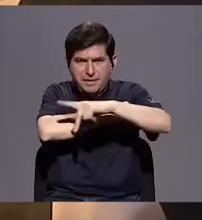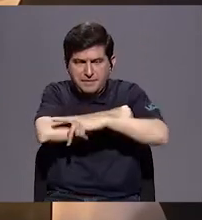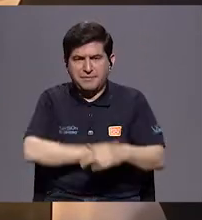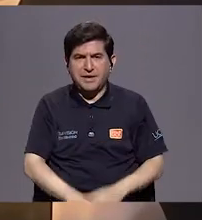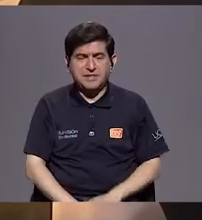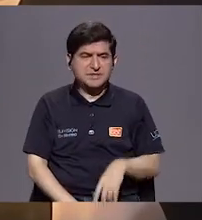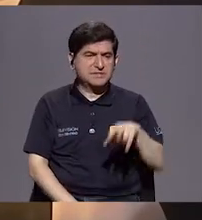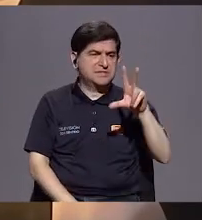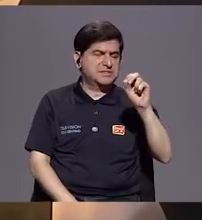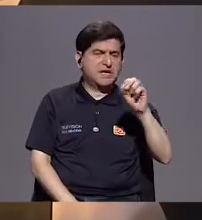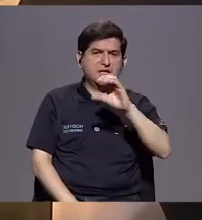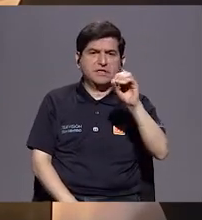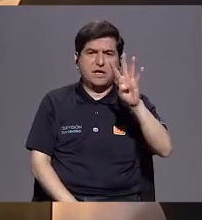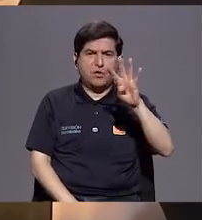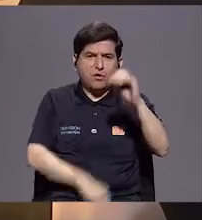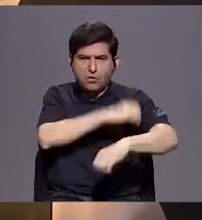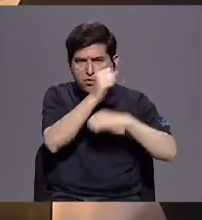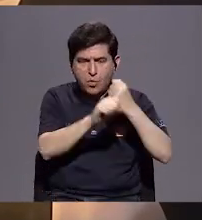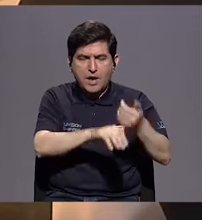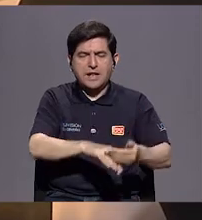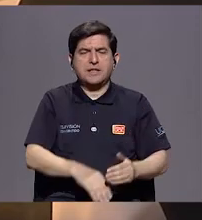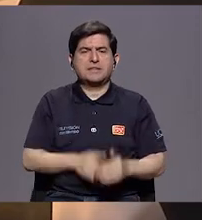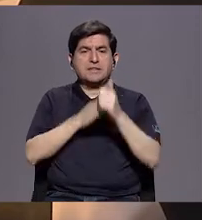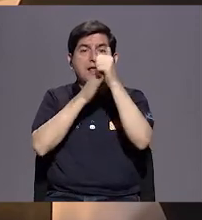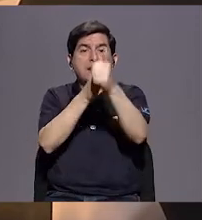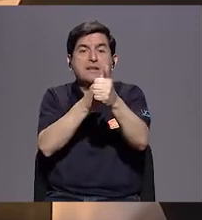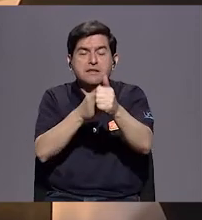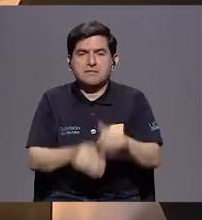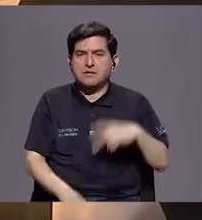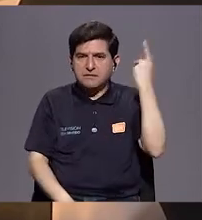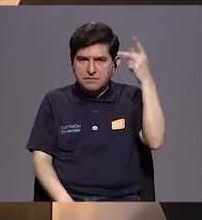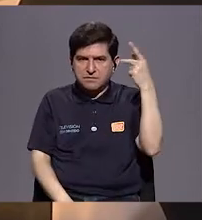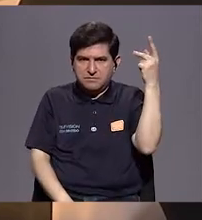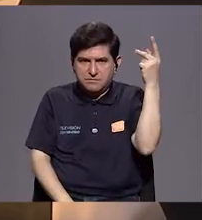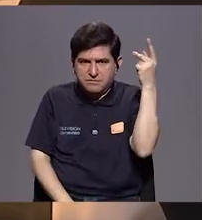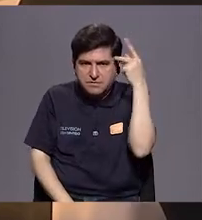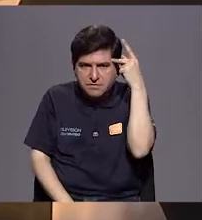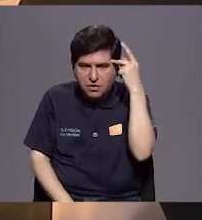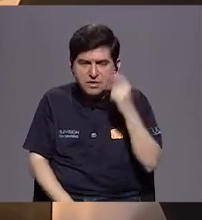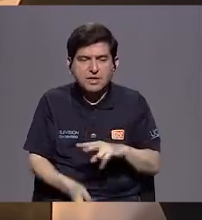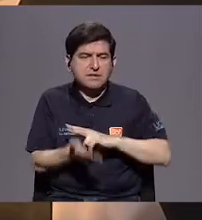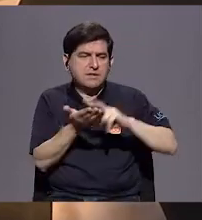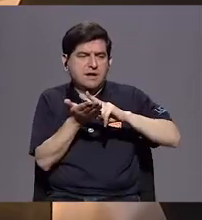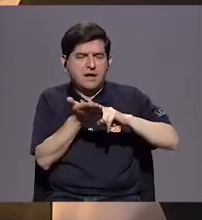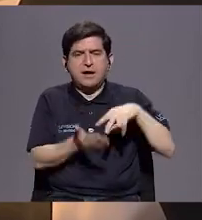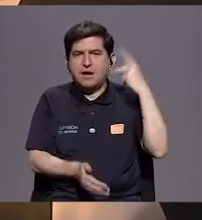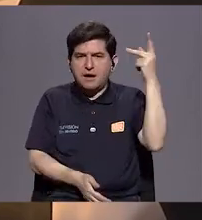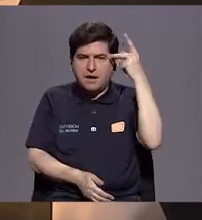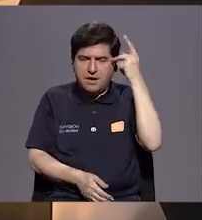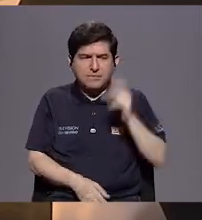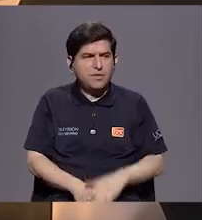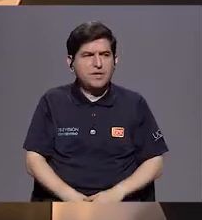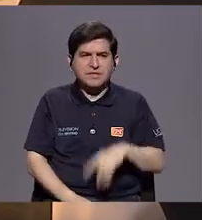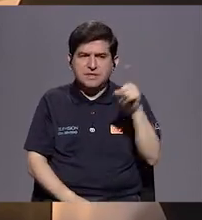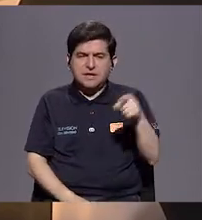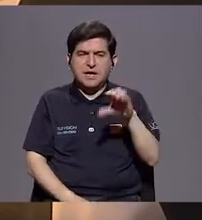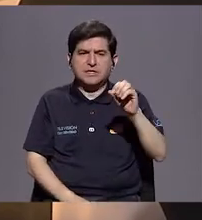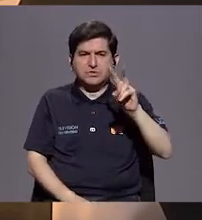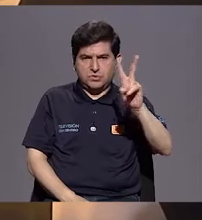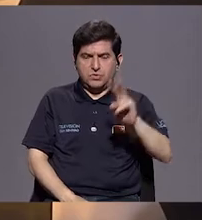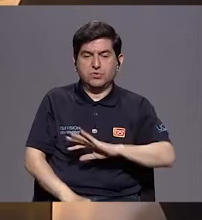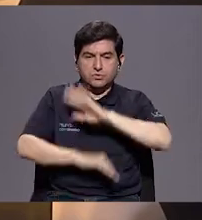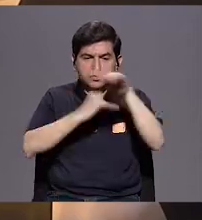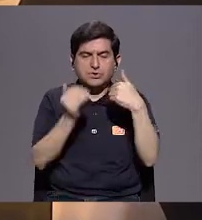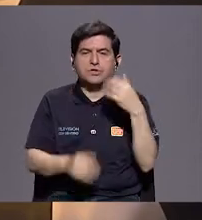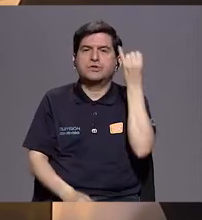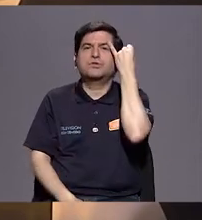nos llevan 30 o 40 años adelante en lo que son las políticas verdes, en las políticas de descarbonización, en